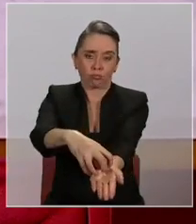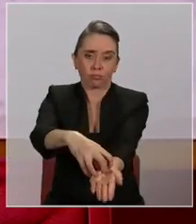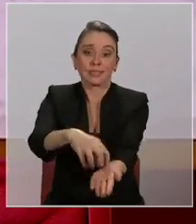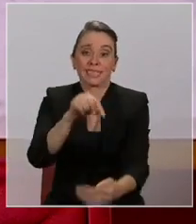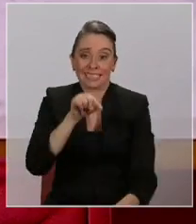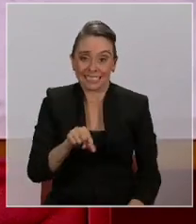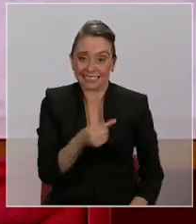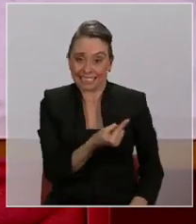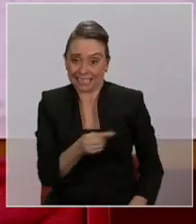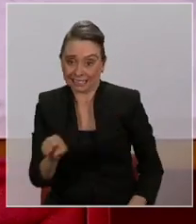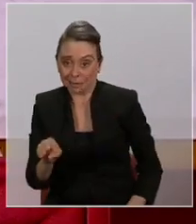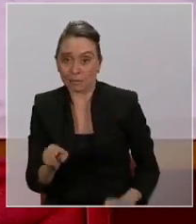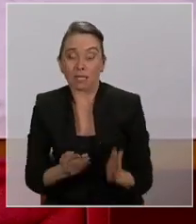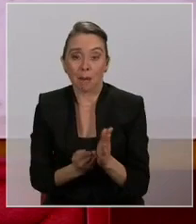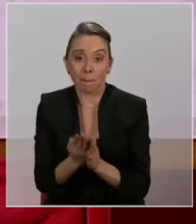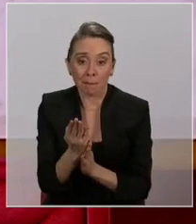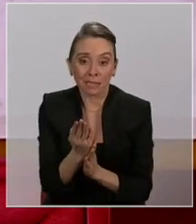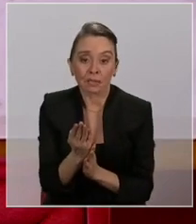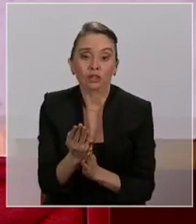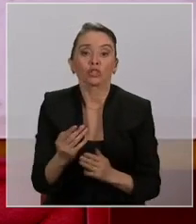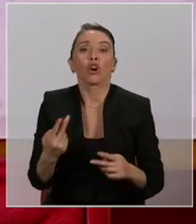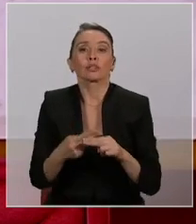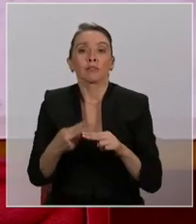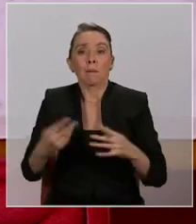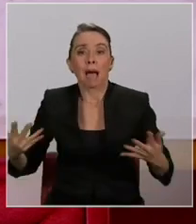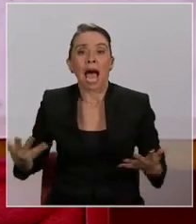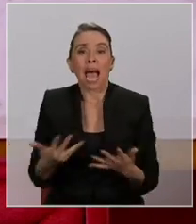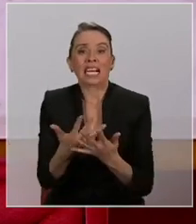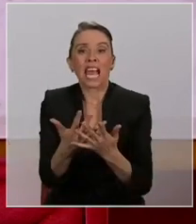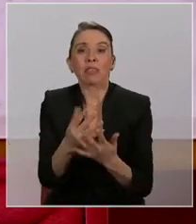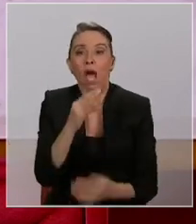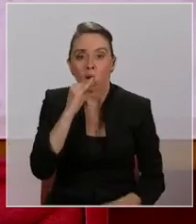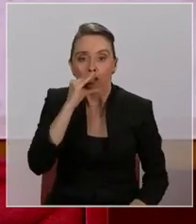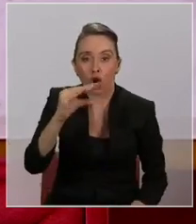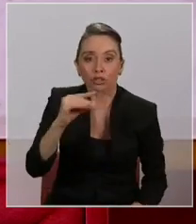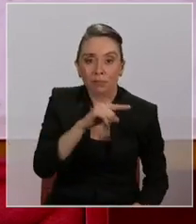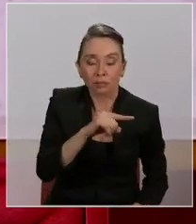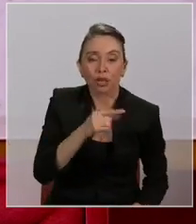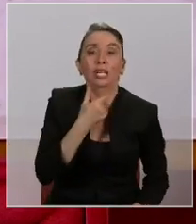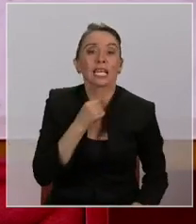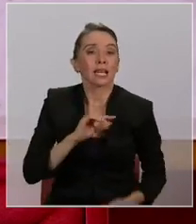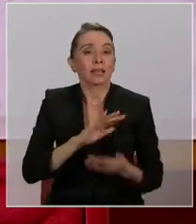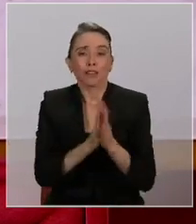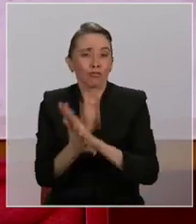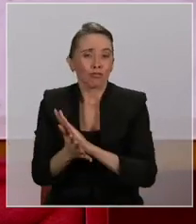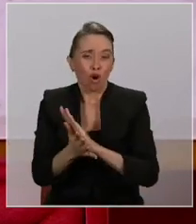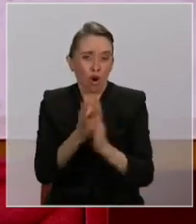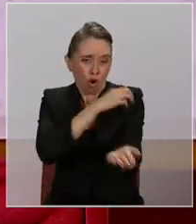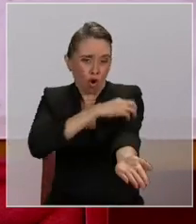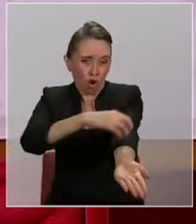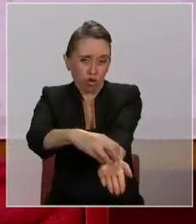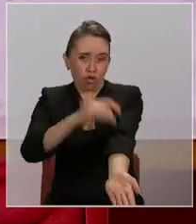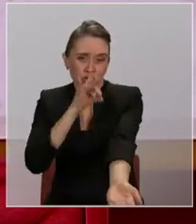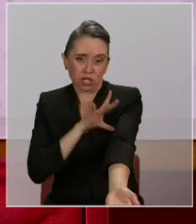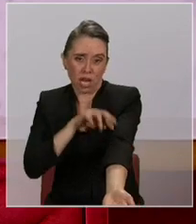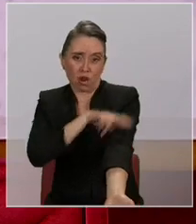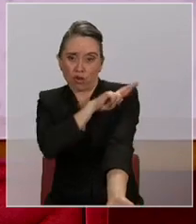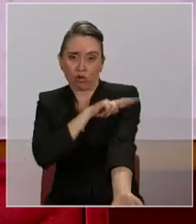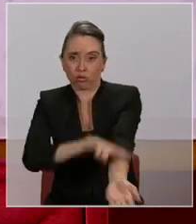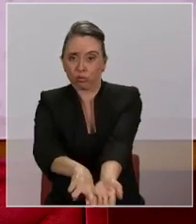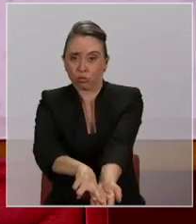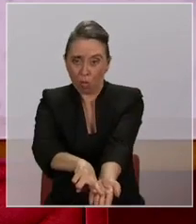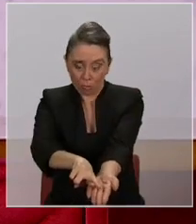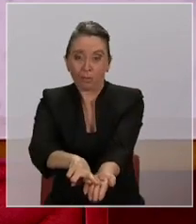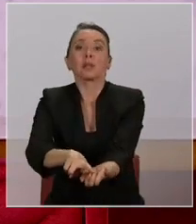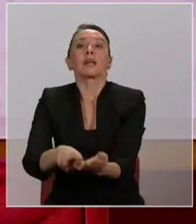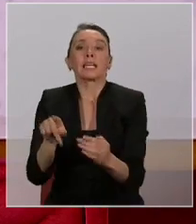iniciamos el despliegue de la red Concepción porque queremos que Chile entero, de norte a sur, se